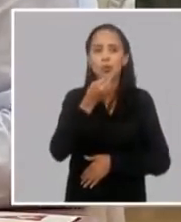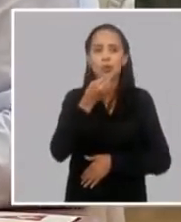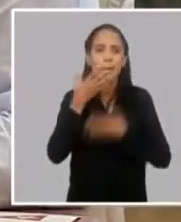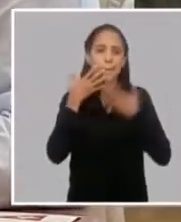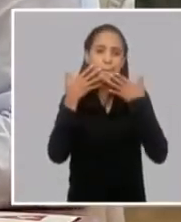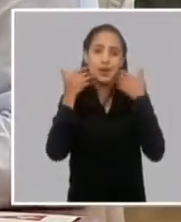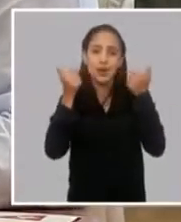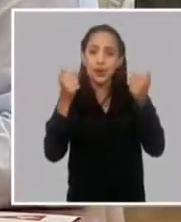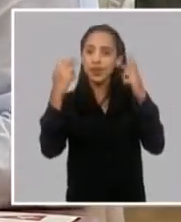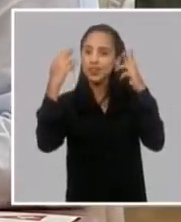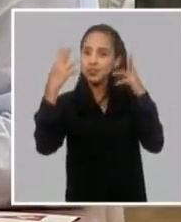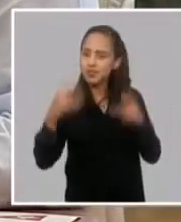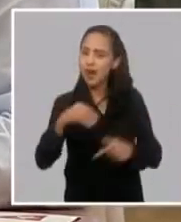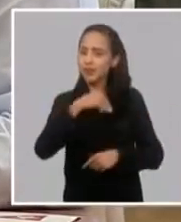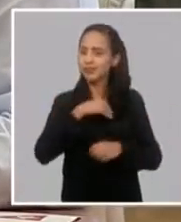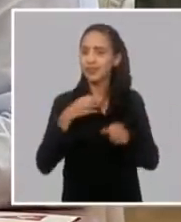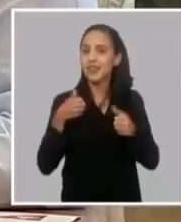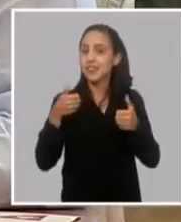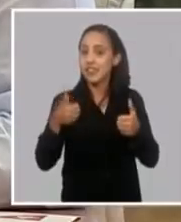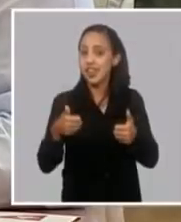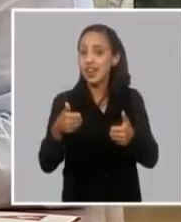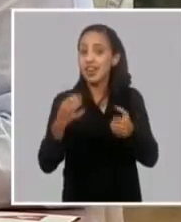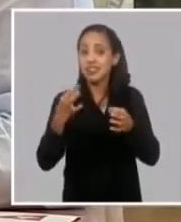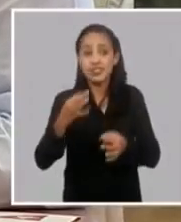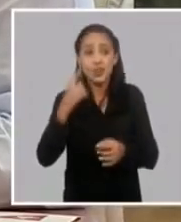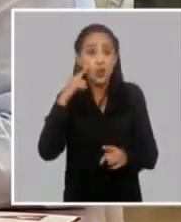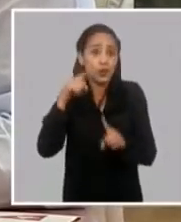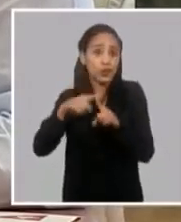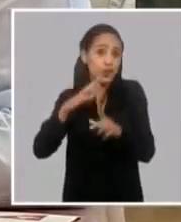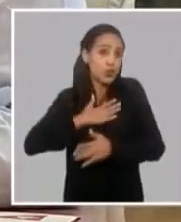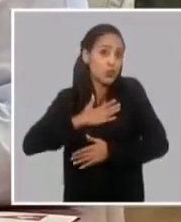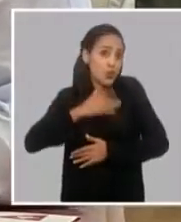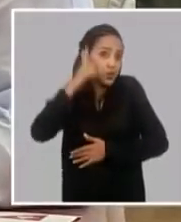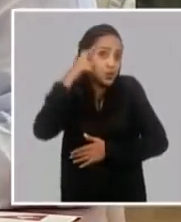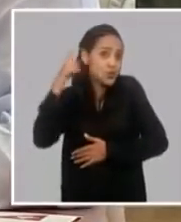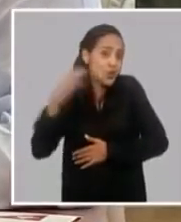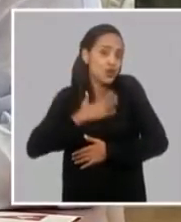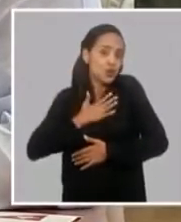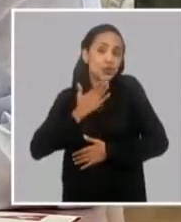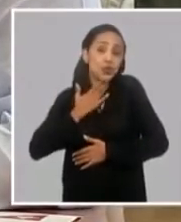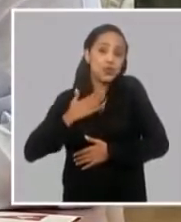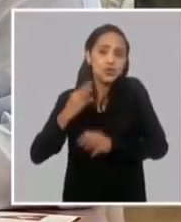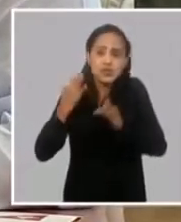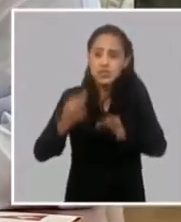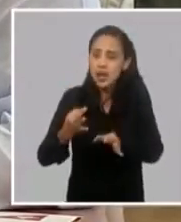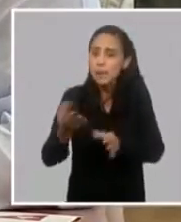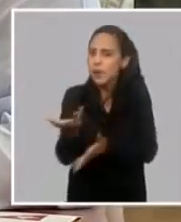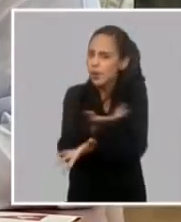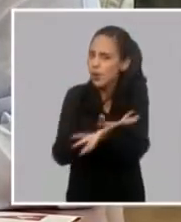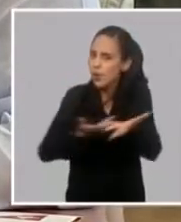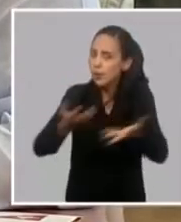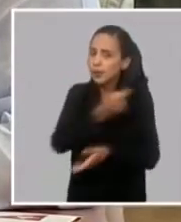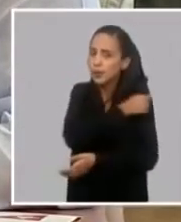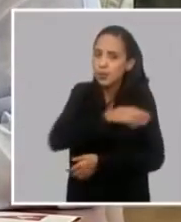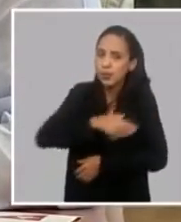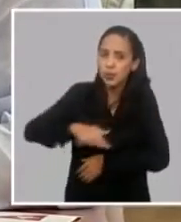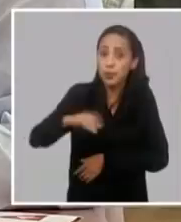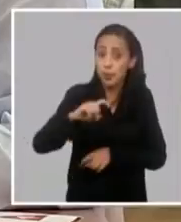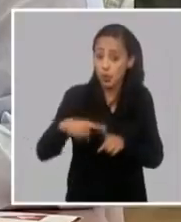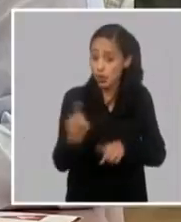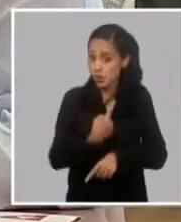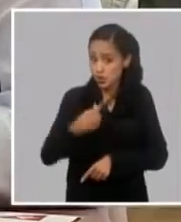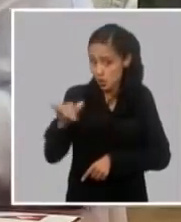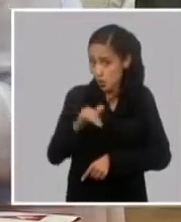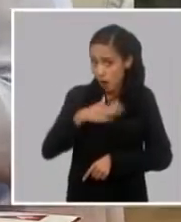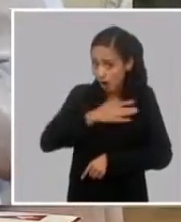a la que aspiramos nuestros sueños y nuestros deseos que por supuesto los compartimos como el pueblo porque somos parte acceder